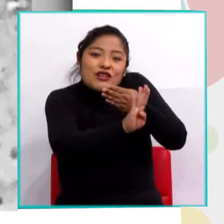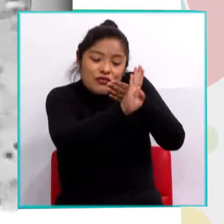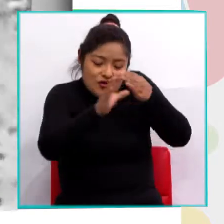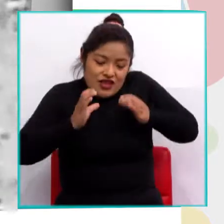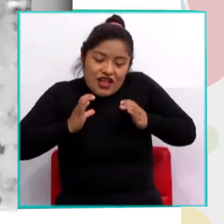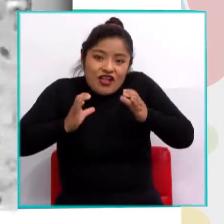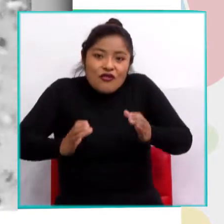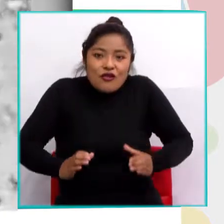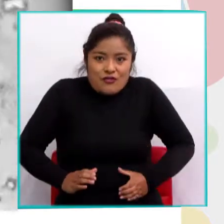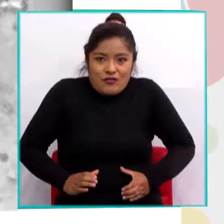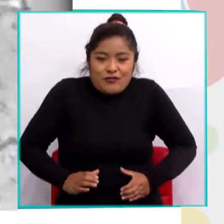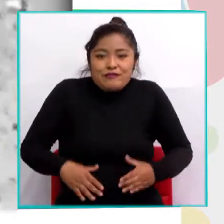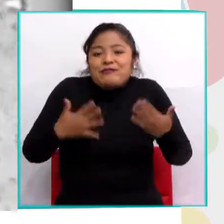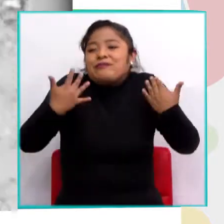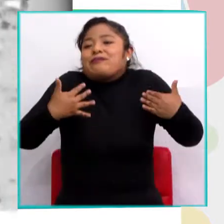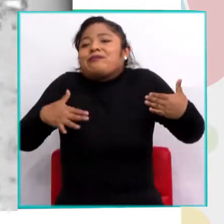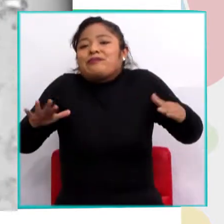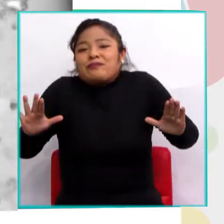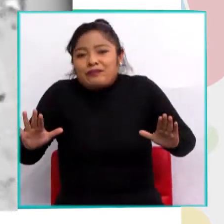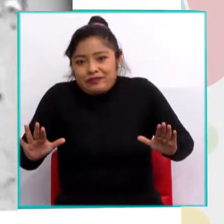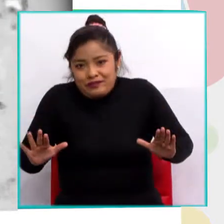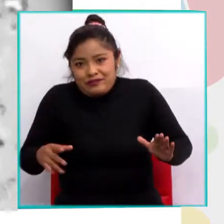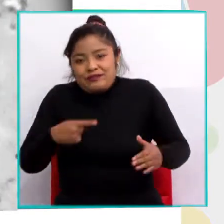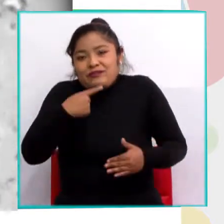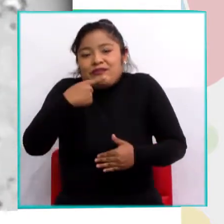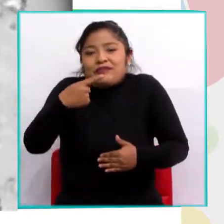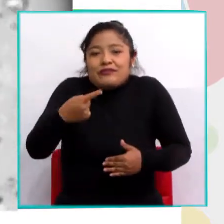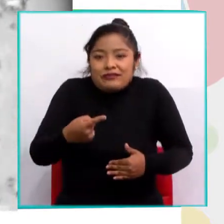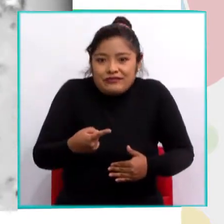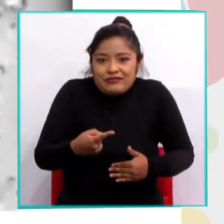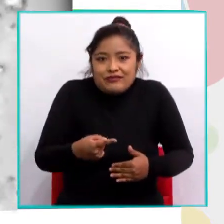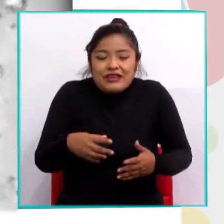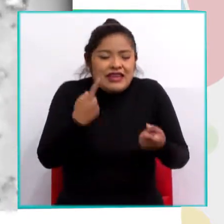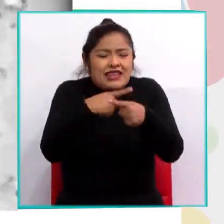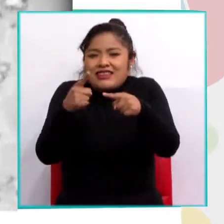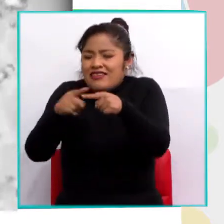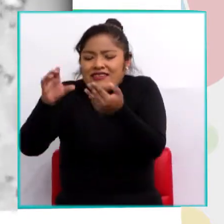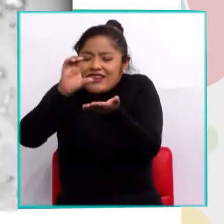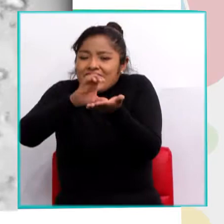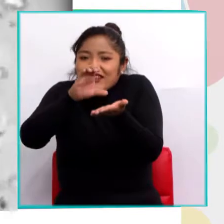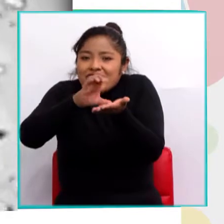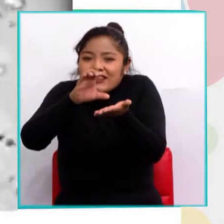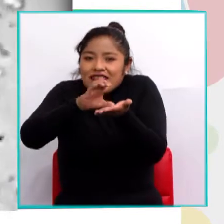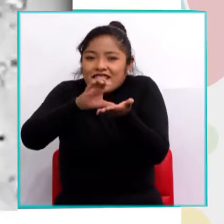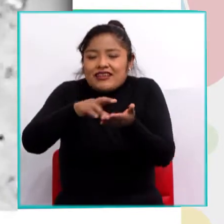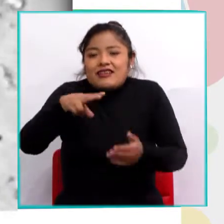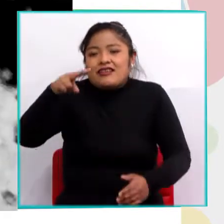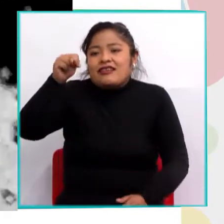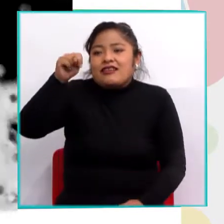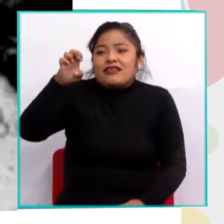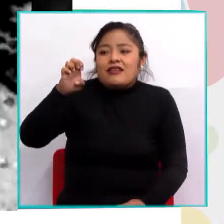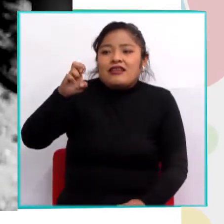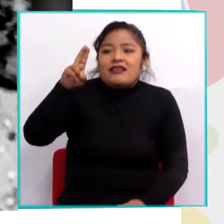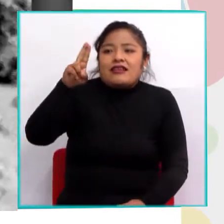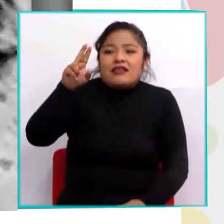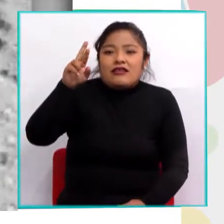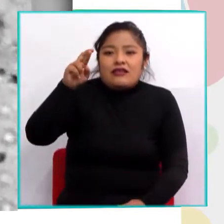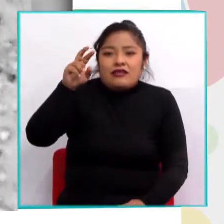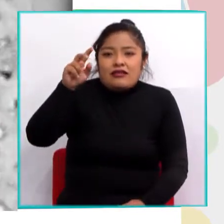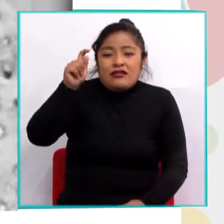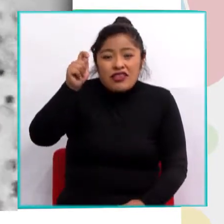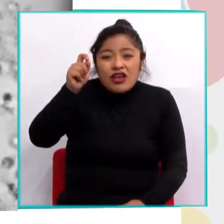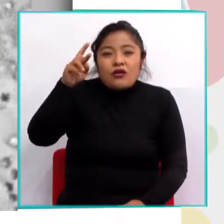ya lo habíamos mencionado, son diferentes células y éstas son los neutrófilos, eusinófilos,